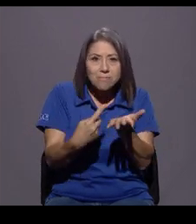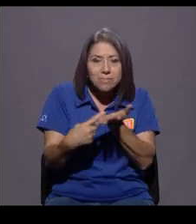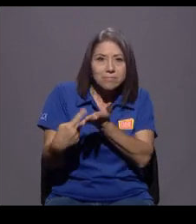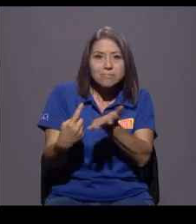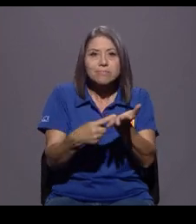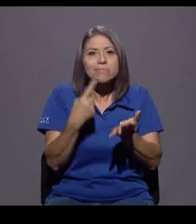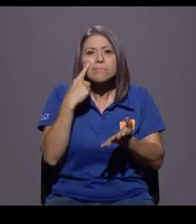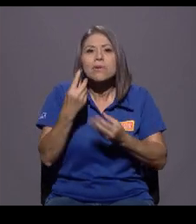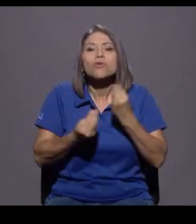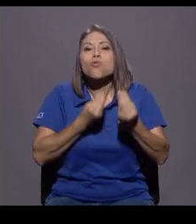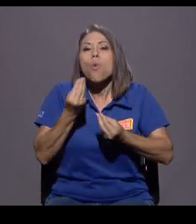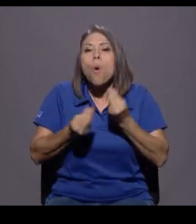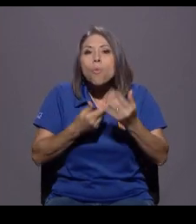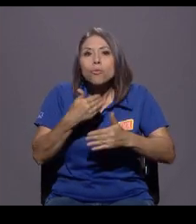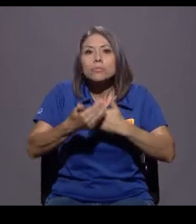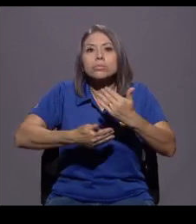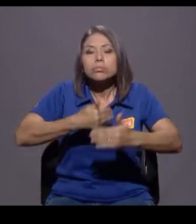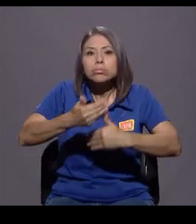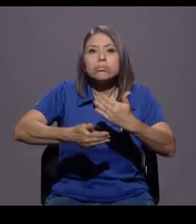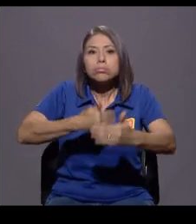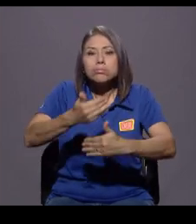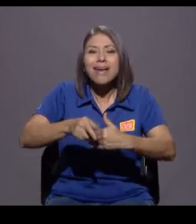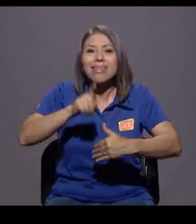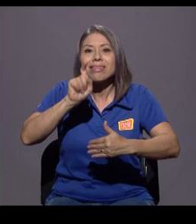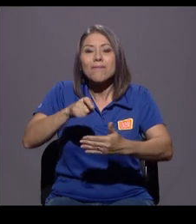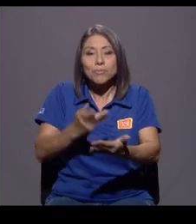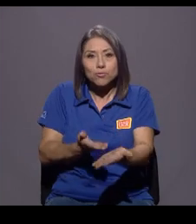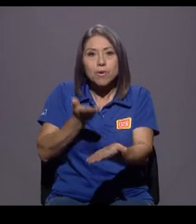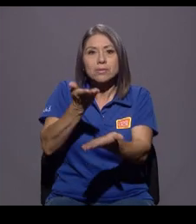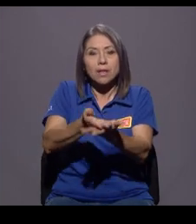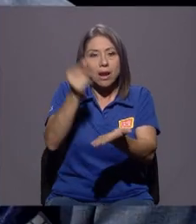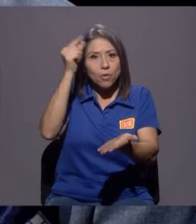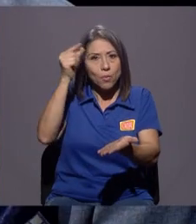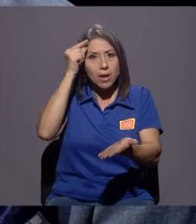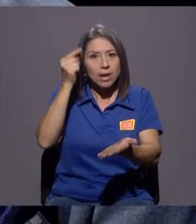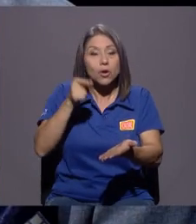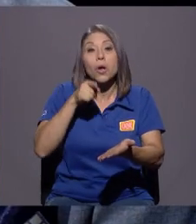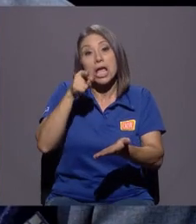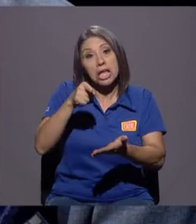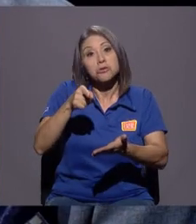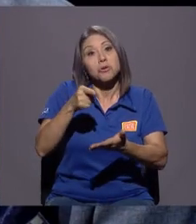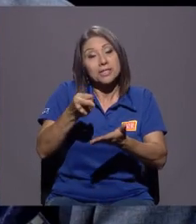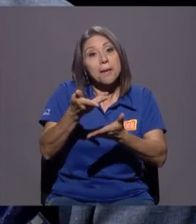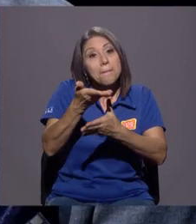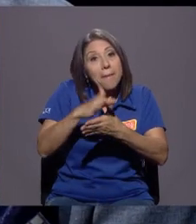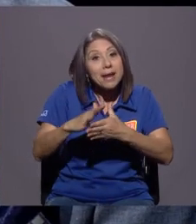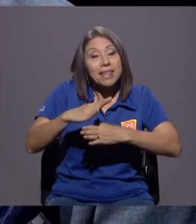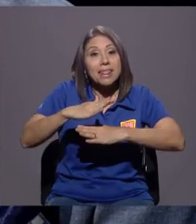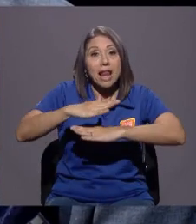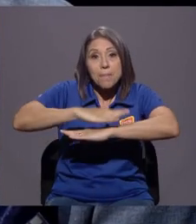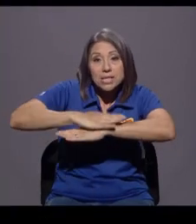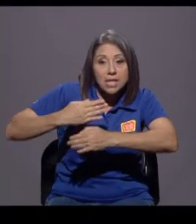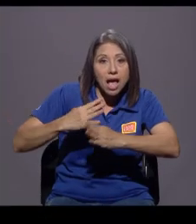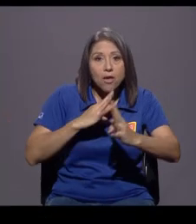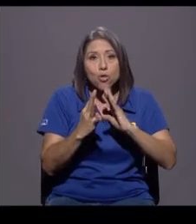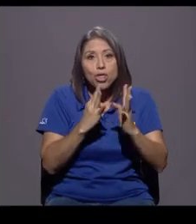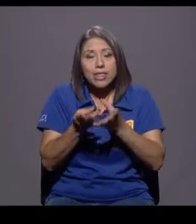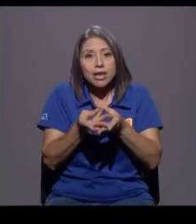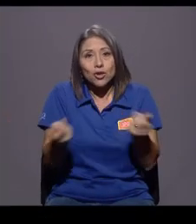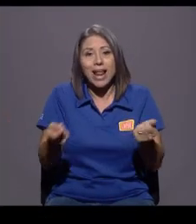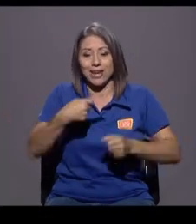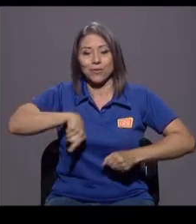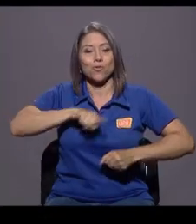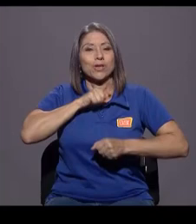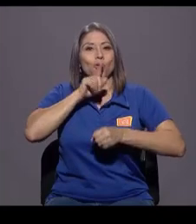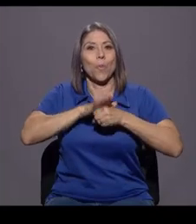cómo le vamos a dar forma. Lo tenemos que presentar al gobierno, esto es parte de la mesa territorial. Y es nuestro compromiso de salir de la gama,